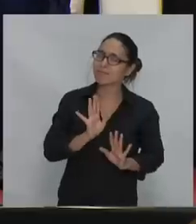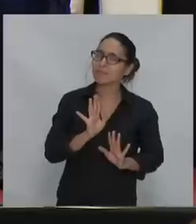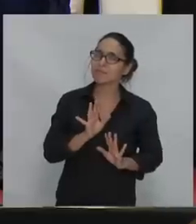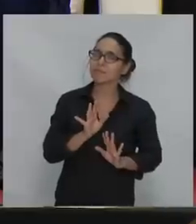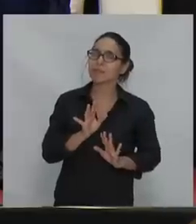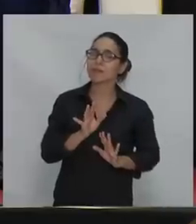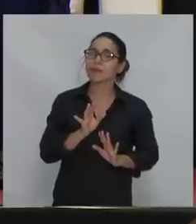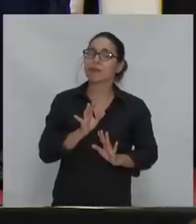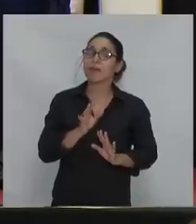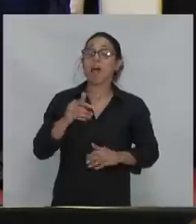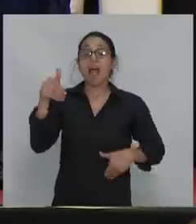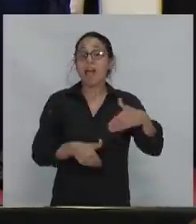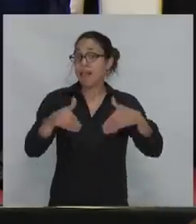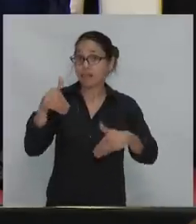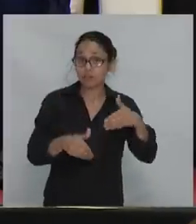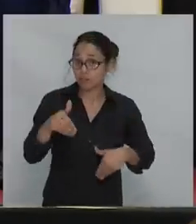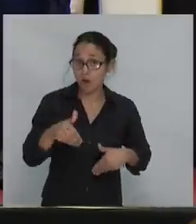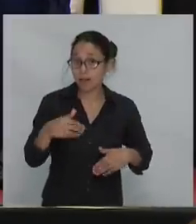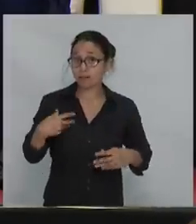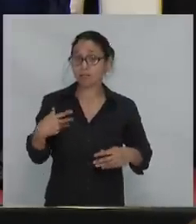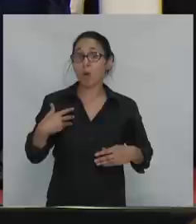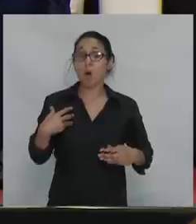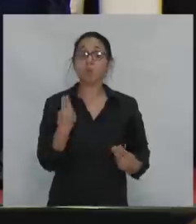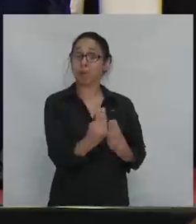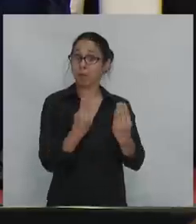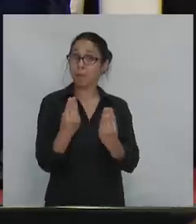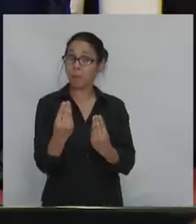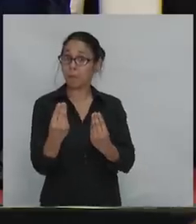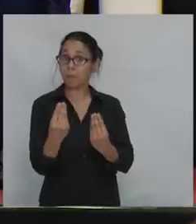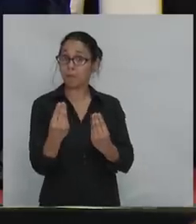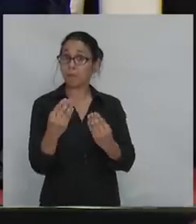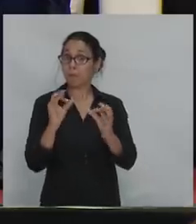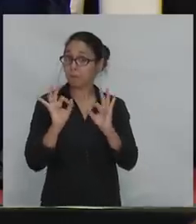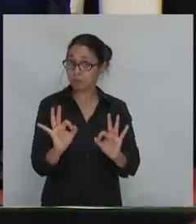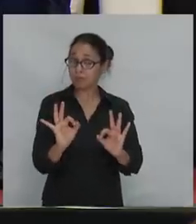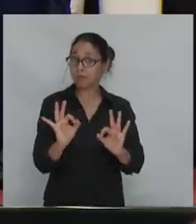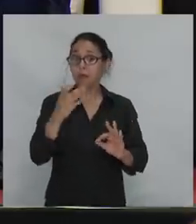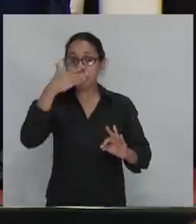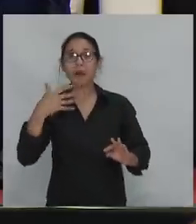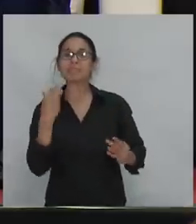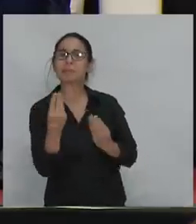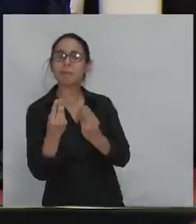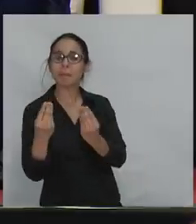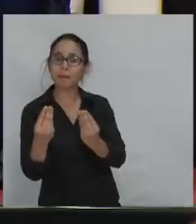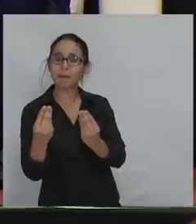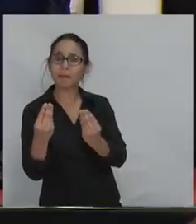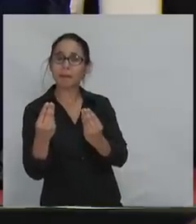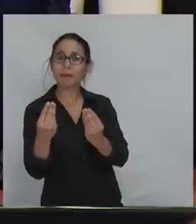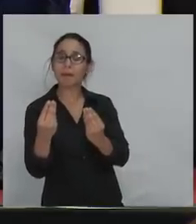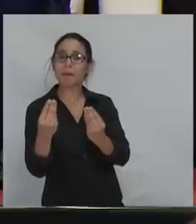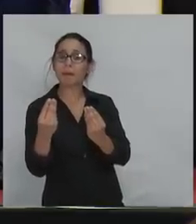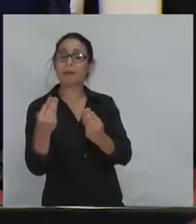en primarias elegimos a los cargos públicos, ¿sabéis qué ocurre después? Que después esos cargos públicos pueden